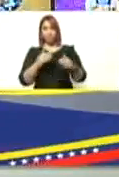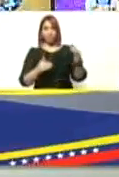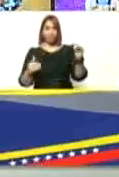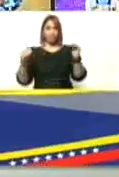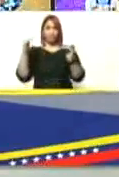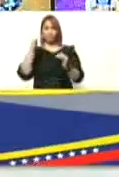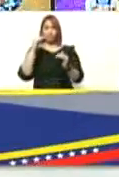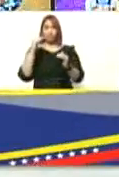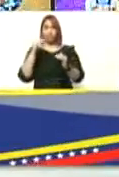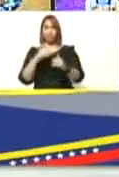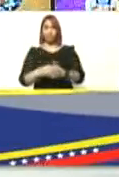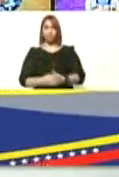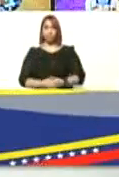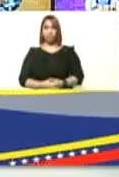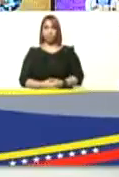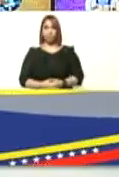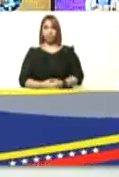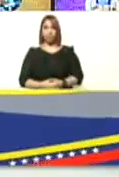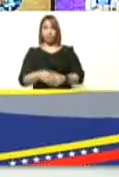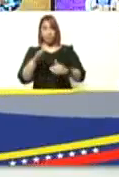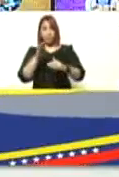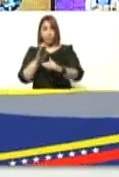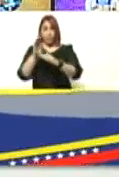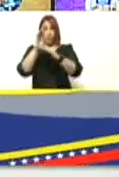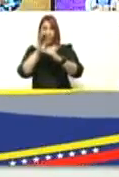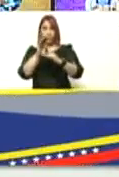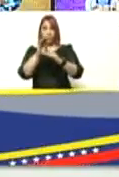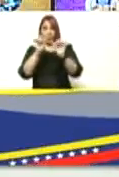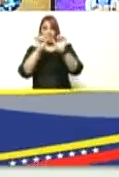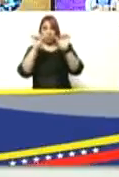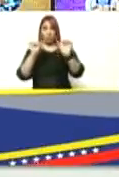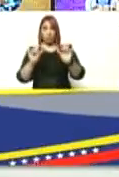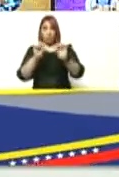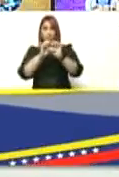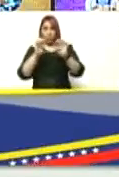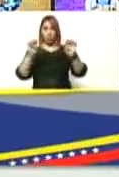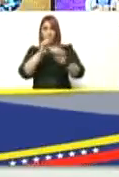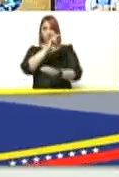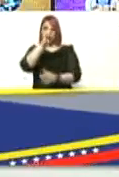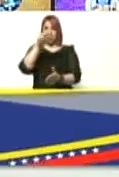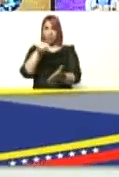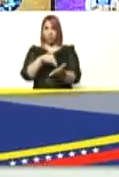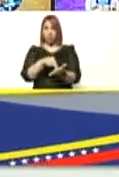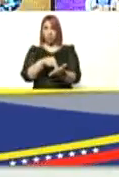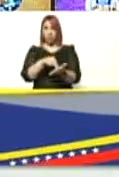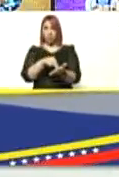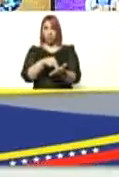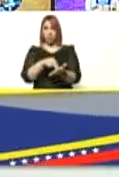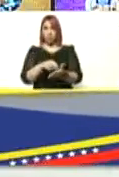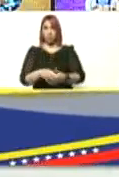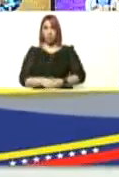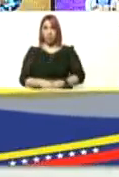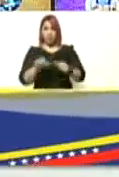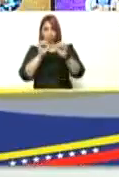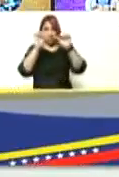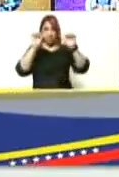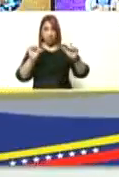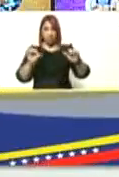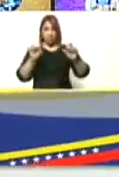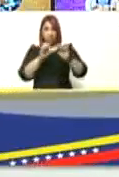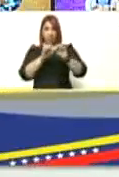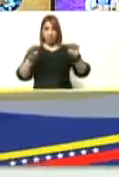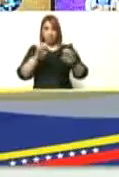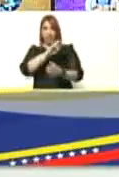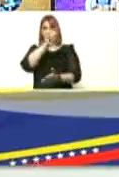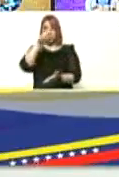en la protección del sistema educativo nacional del sistema educativo